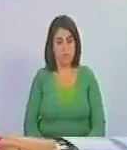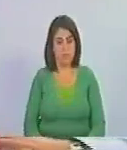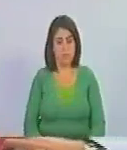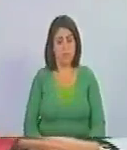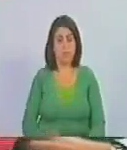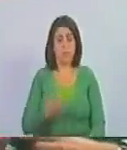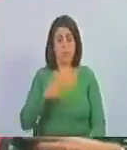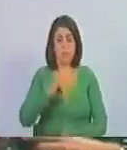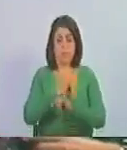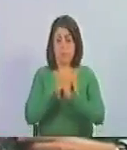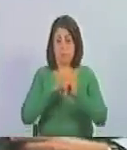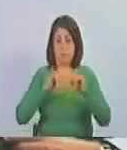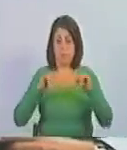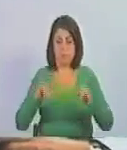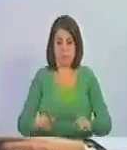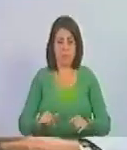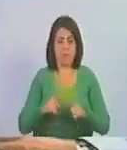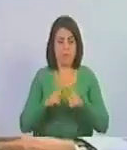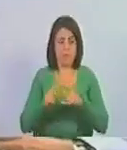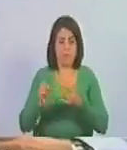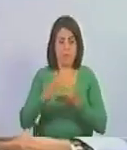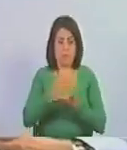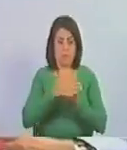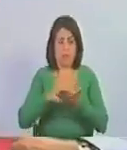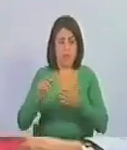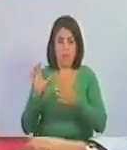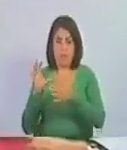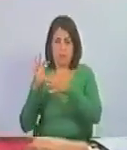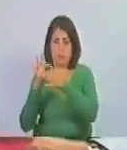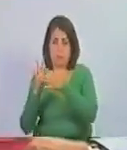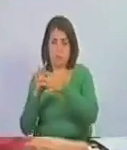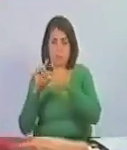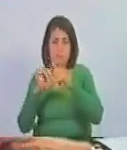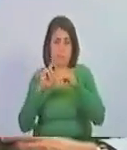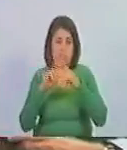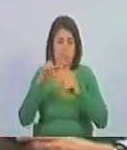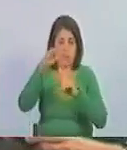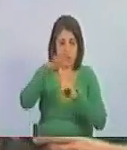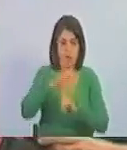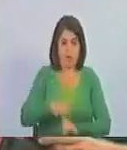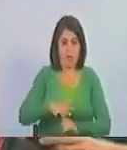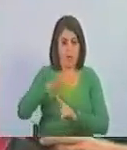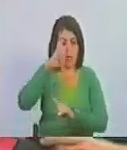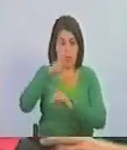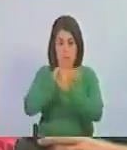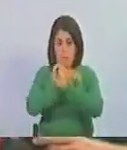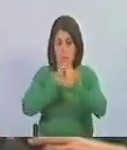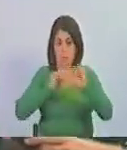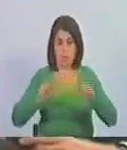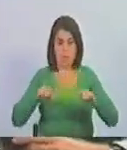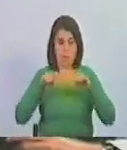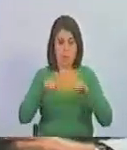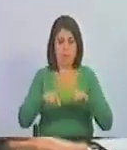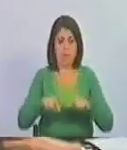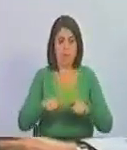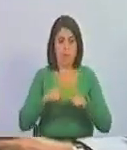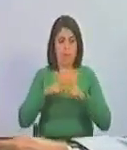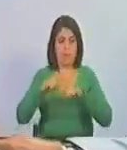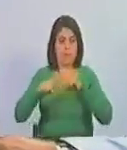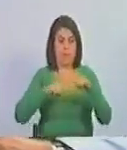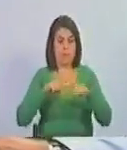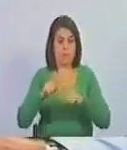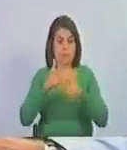Está agotado la dos formas del capitalismo dependiente. La dictadura militar clásica y el reje